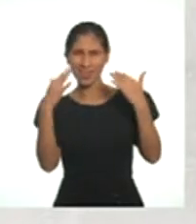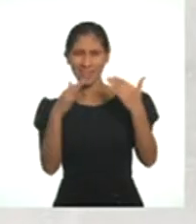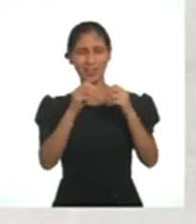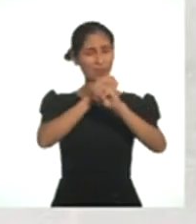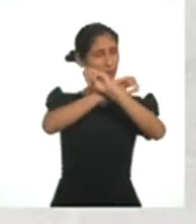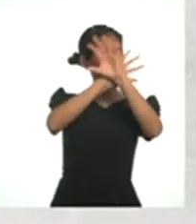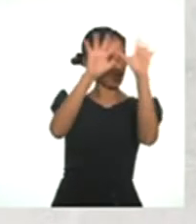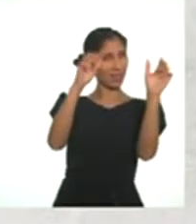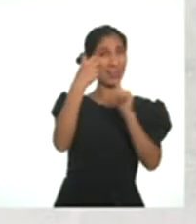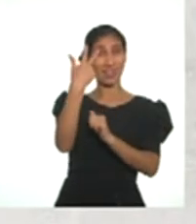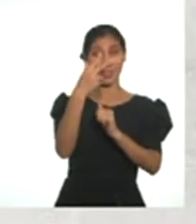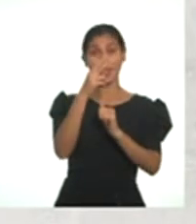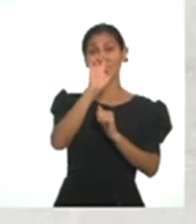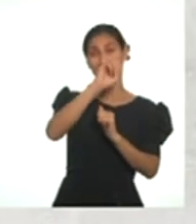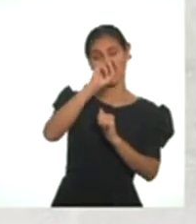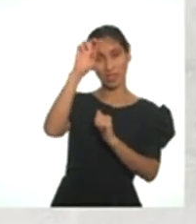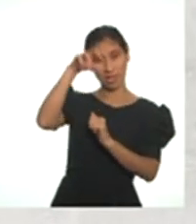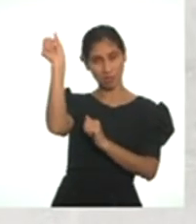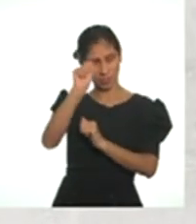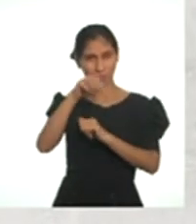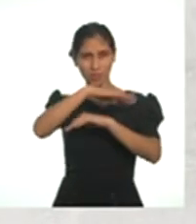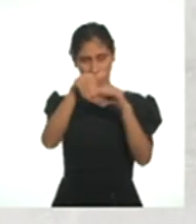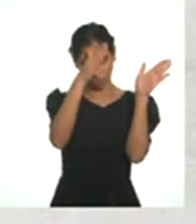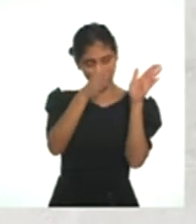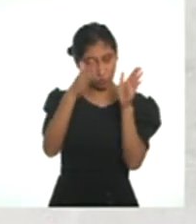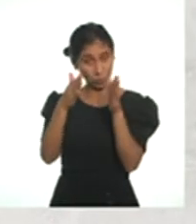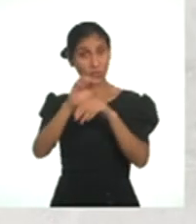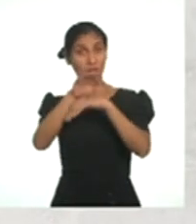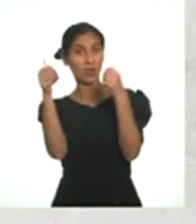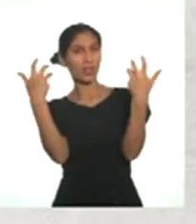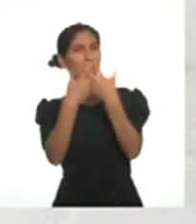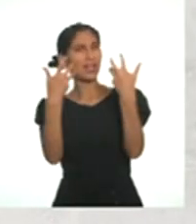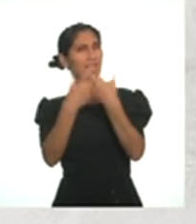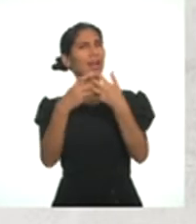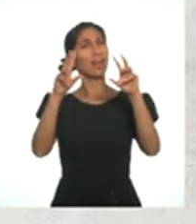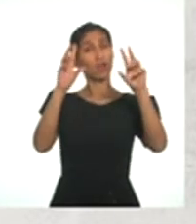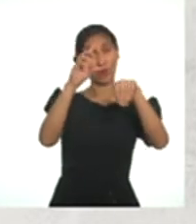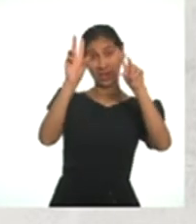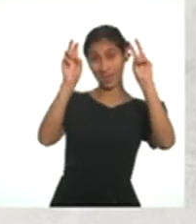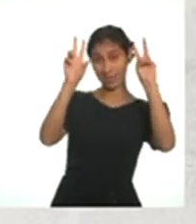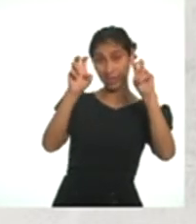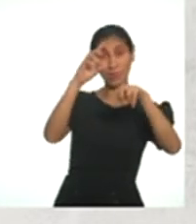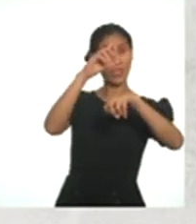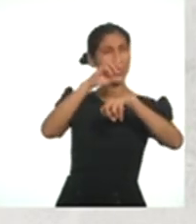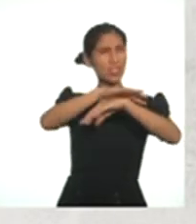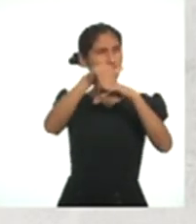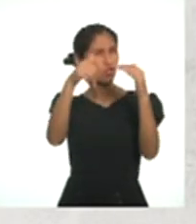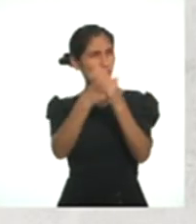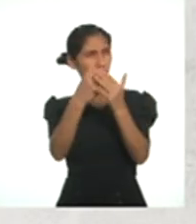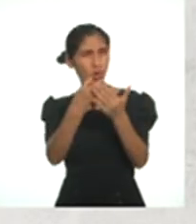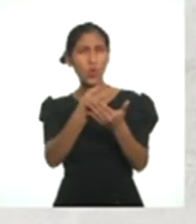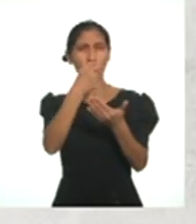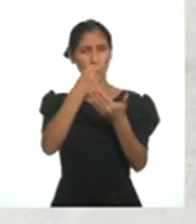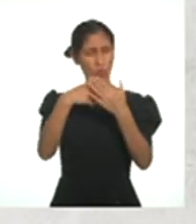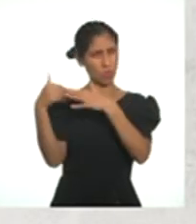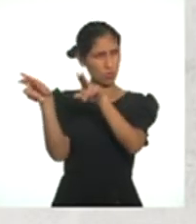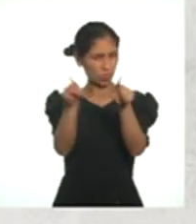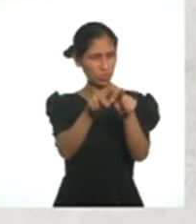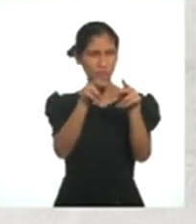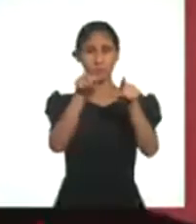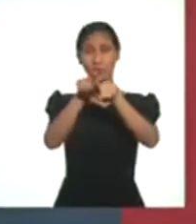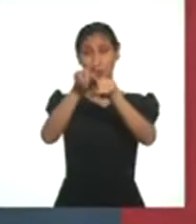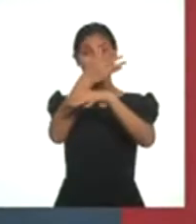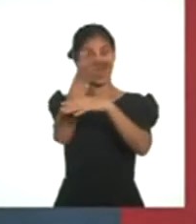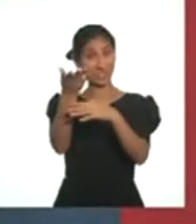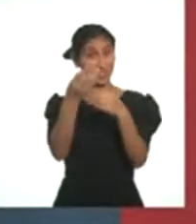tenemos bien claras las tres etapas para hacer el reportaje audiovisual sobre la medicina tradicional en el Bicentenario. Así que, querida Promo 2021,